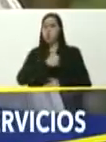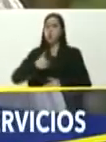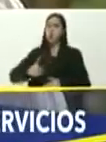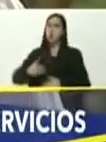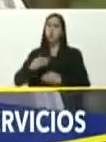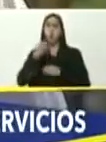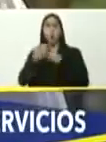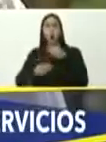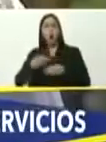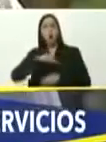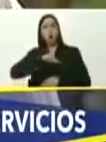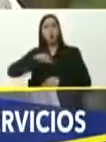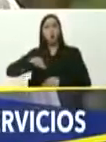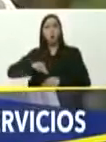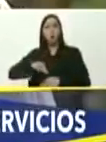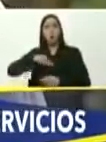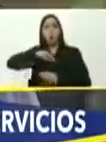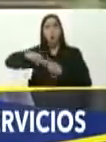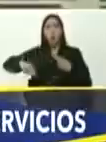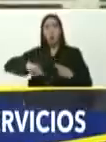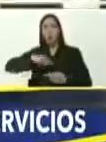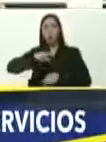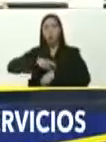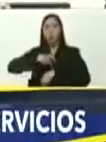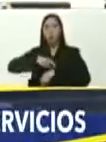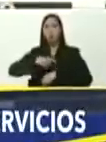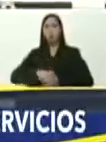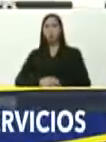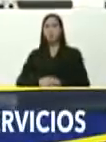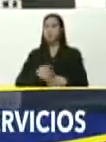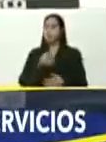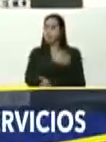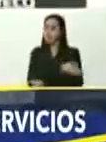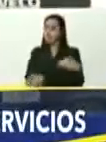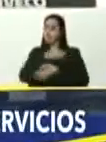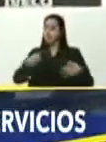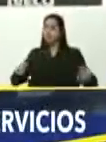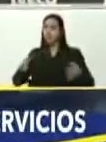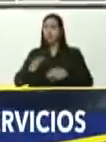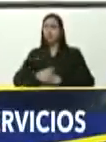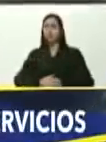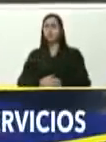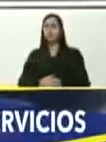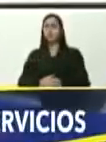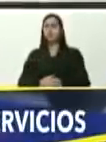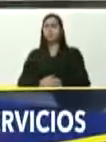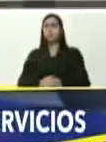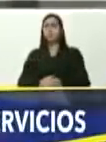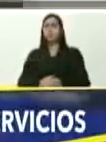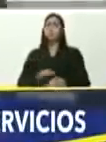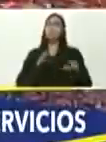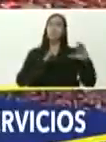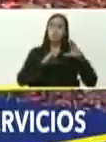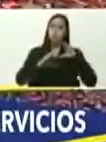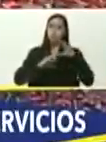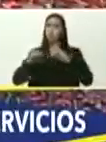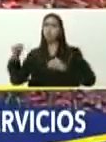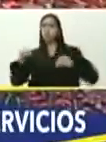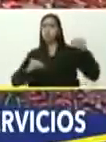construir, nosotros, en revolución, presidente. Correcto, a veces, lo que nos falta, es comunicar más,